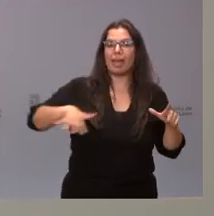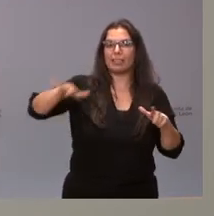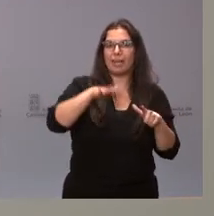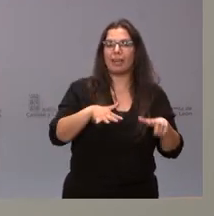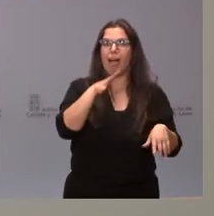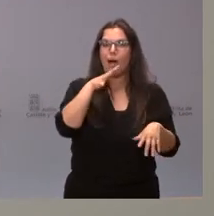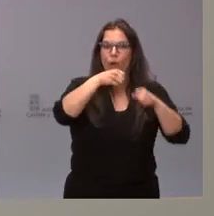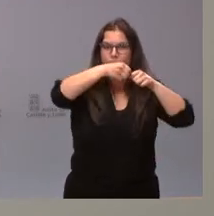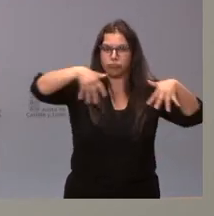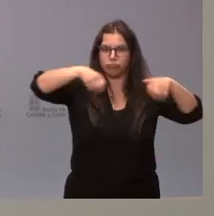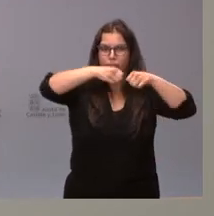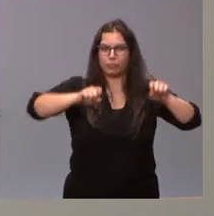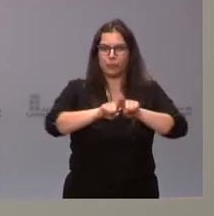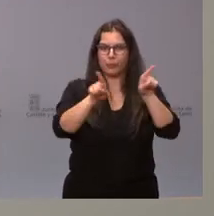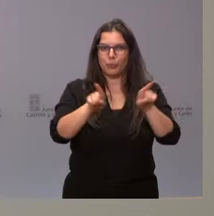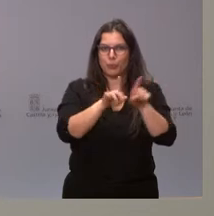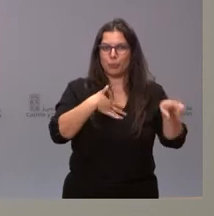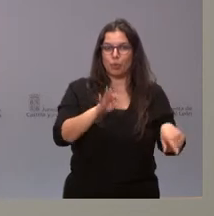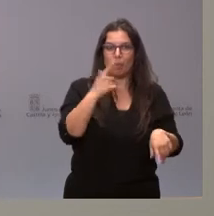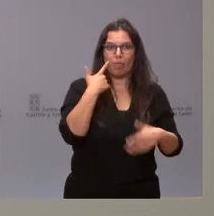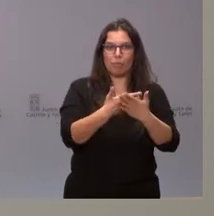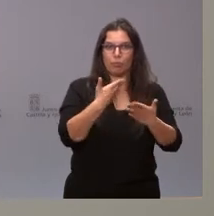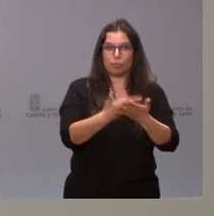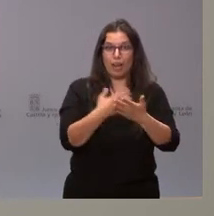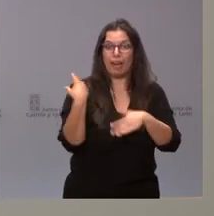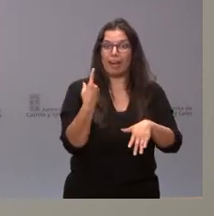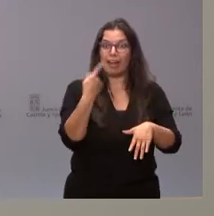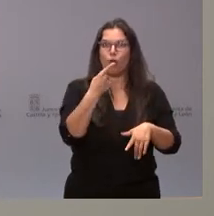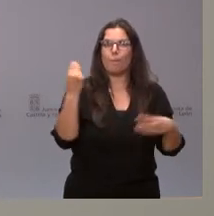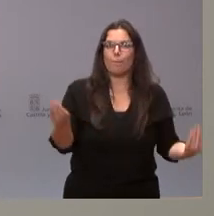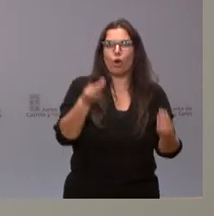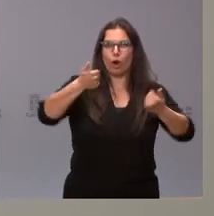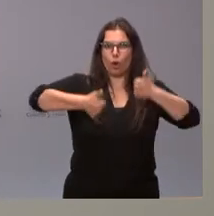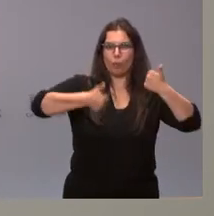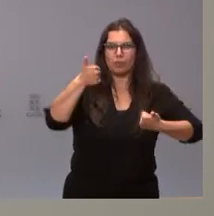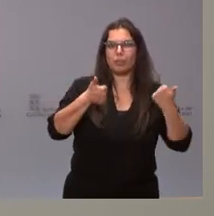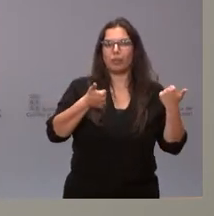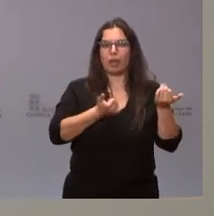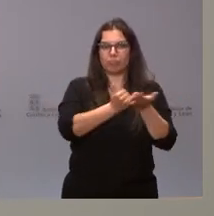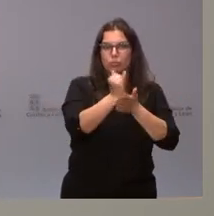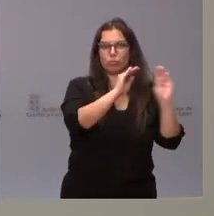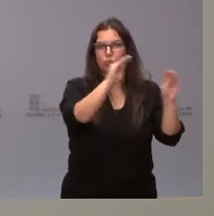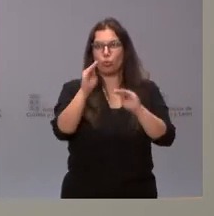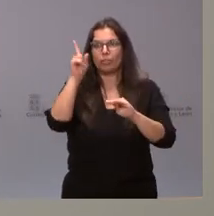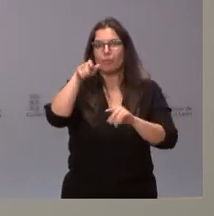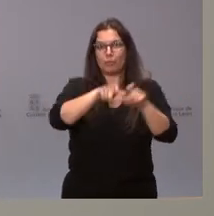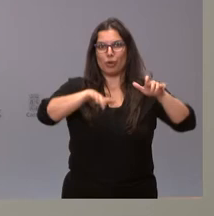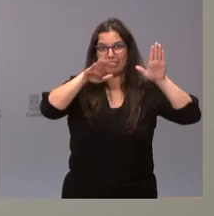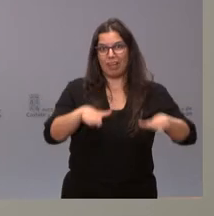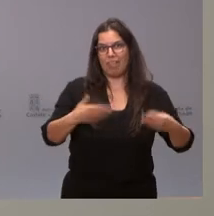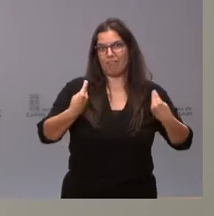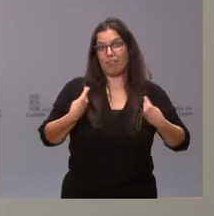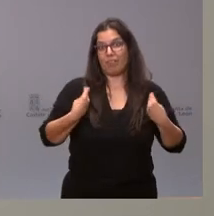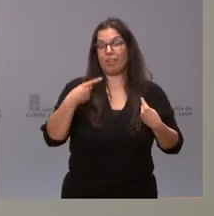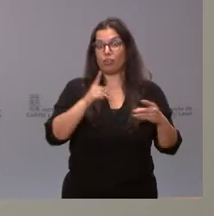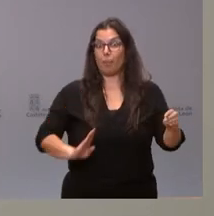y, en consecuencia, ir demostrando que el regadío mejora la competitividad de las explotaciones agrarias y fija población. Y, por tanto, todo lo que sea la